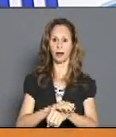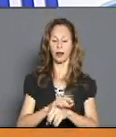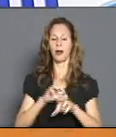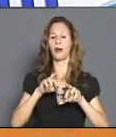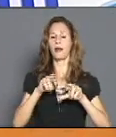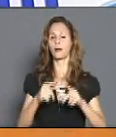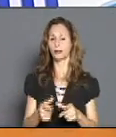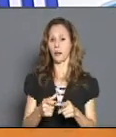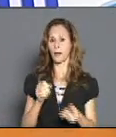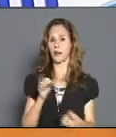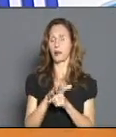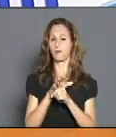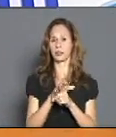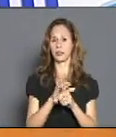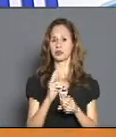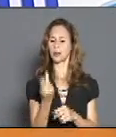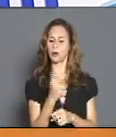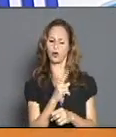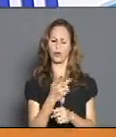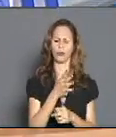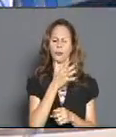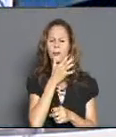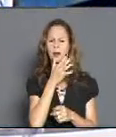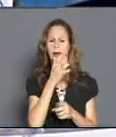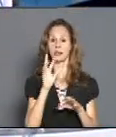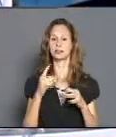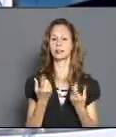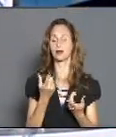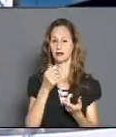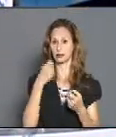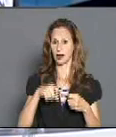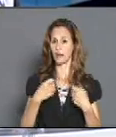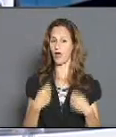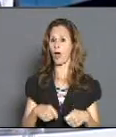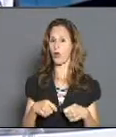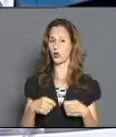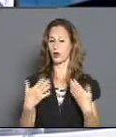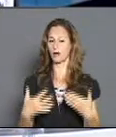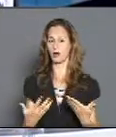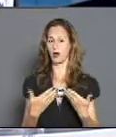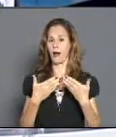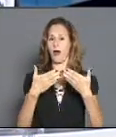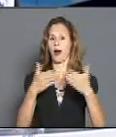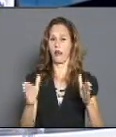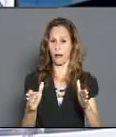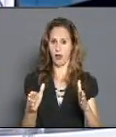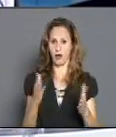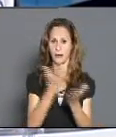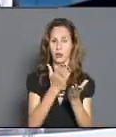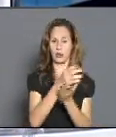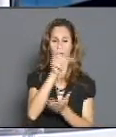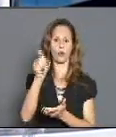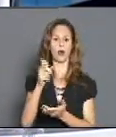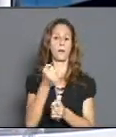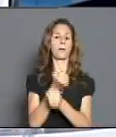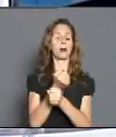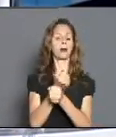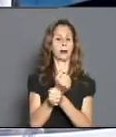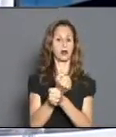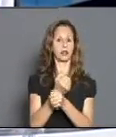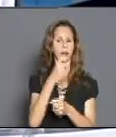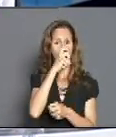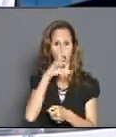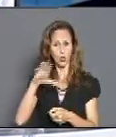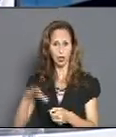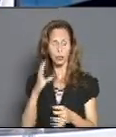diferentes que los dos hacen daño. Se empiezan a abrir más, se empiezan a abrir las escuelas con el peligro que puede conllevar si las personas no cuidan a esos niños,